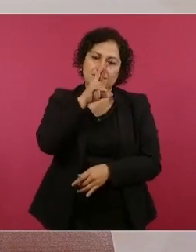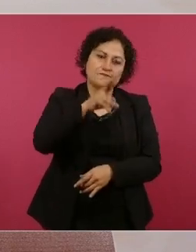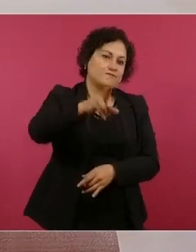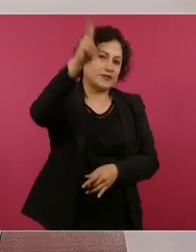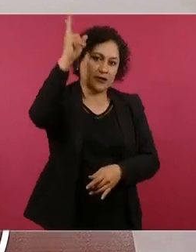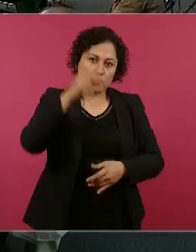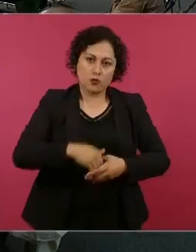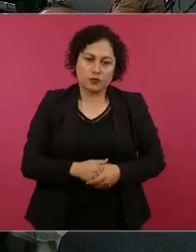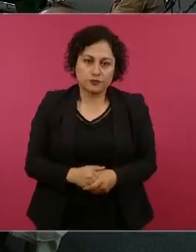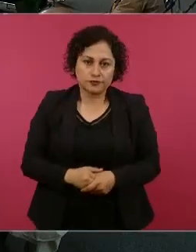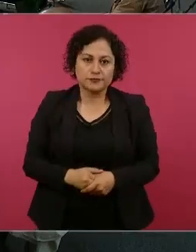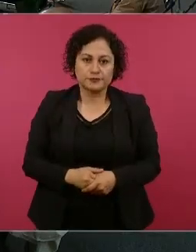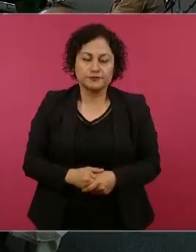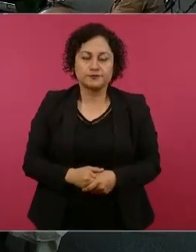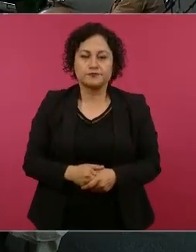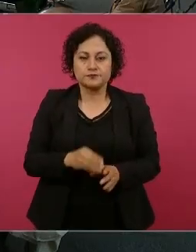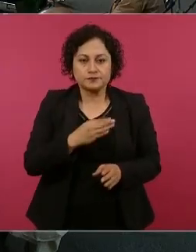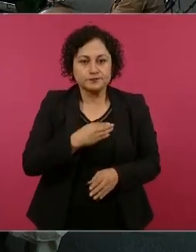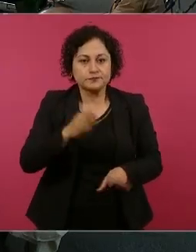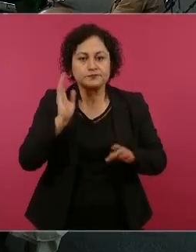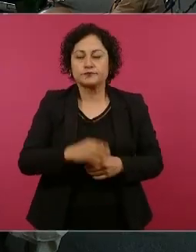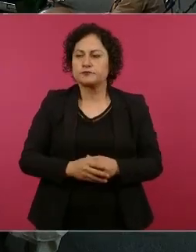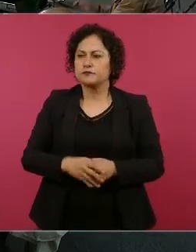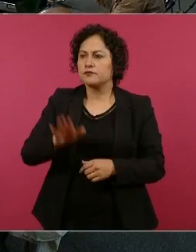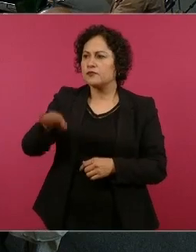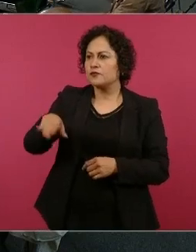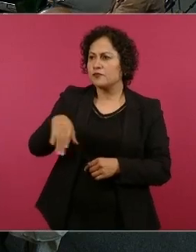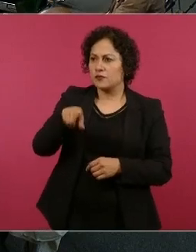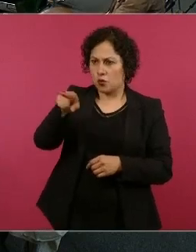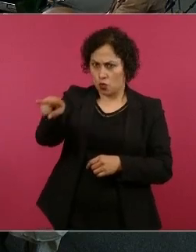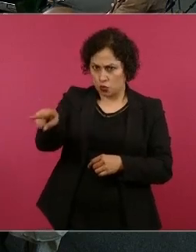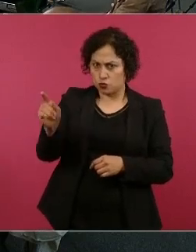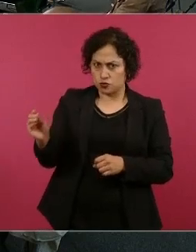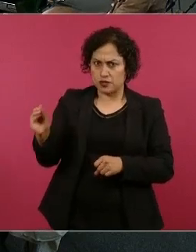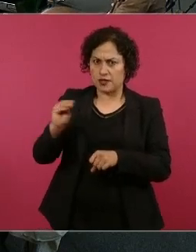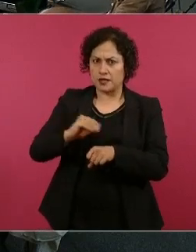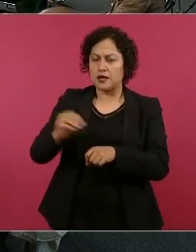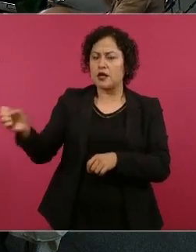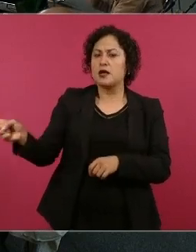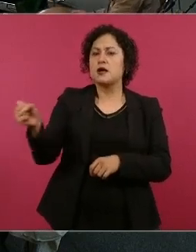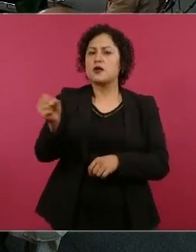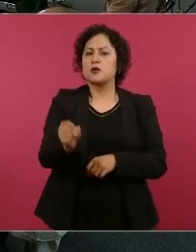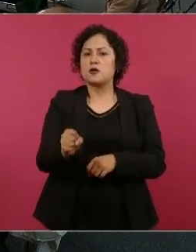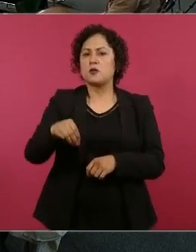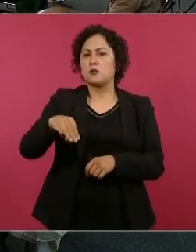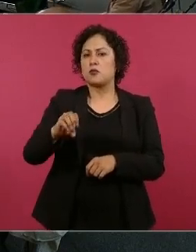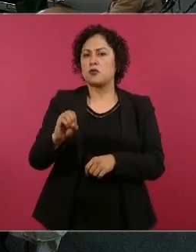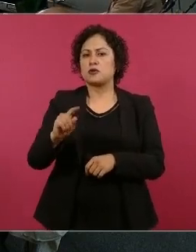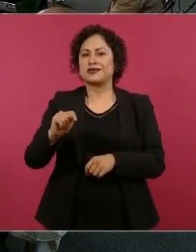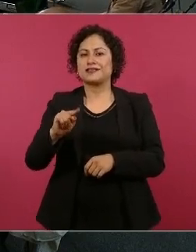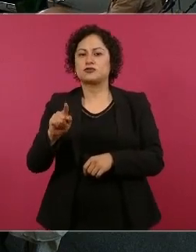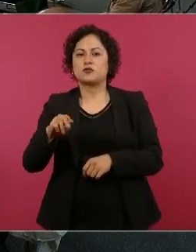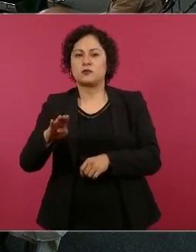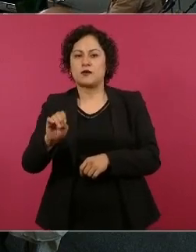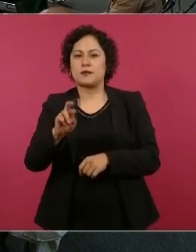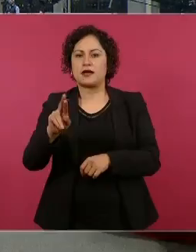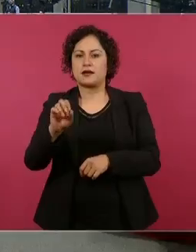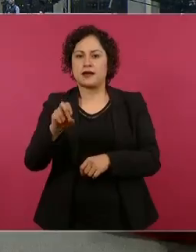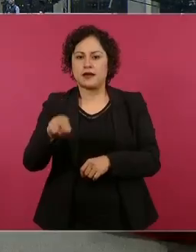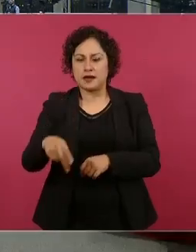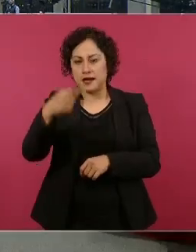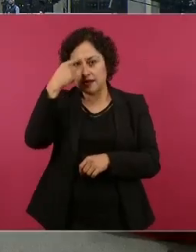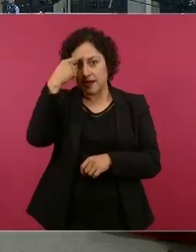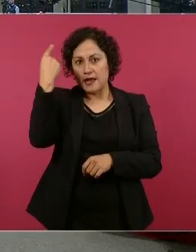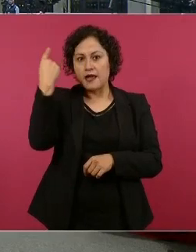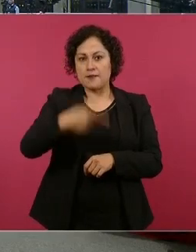Señor presidente, nombró a Moctezuma Barragán para recuperar el penacho de Moctezuma y le aceptó o no